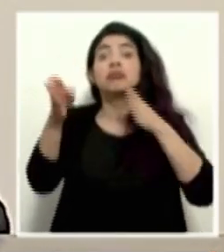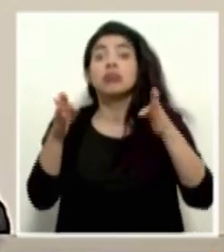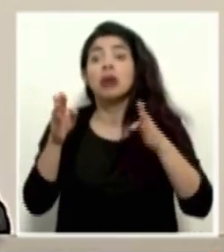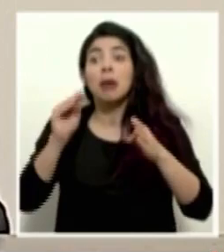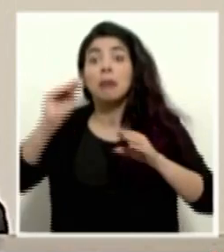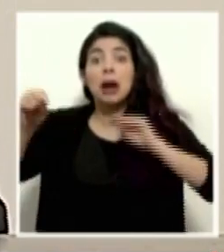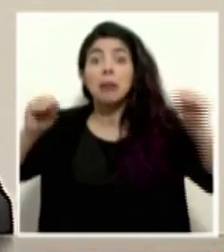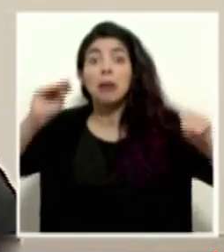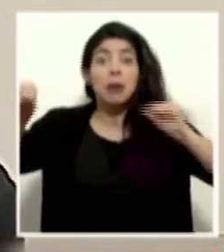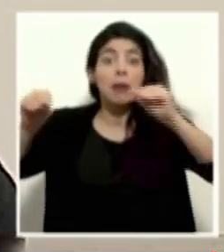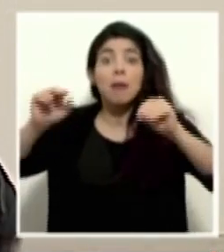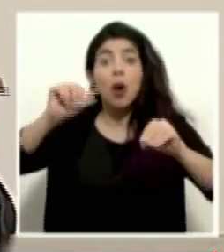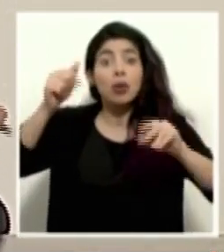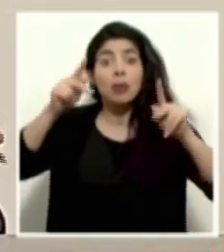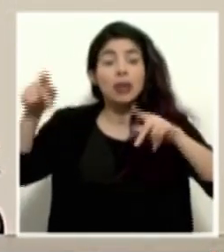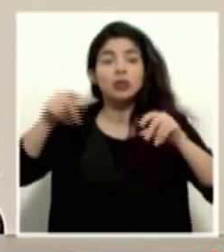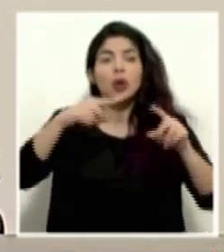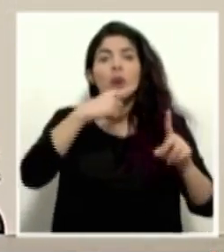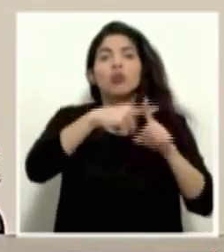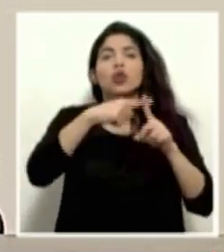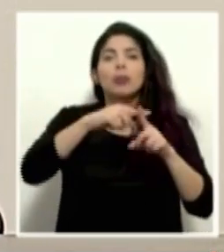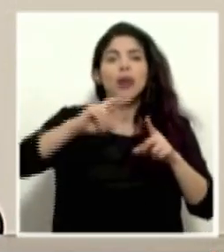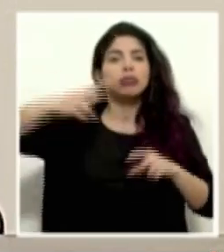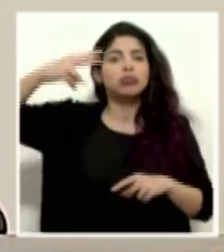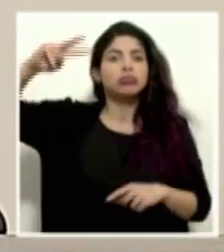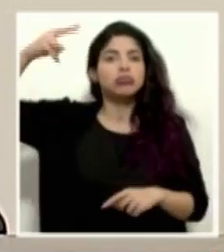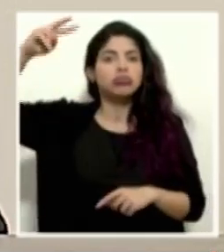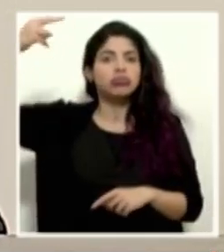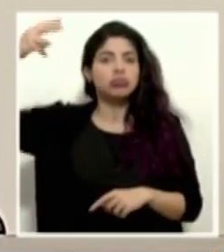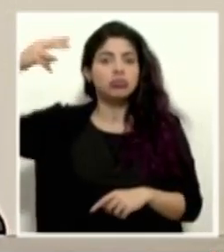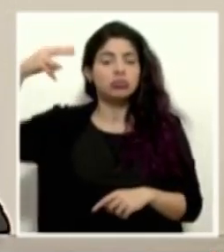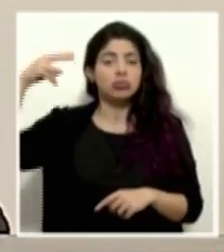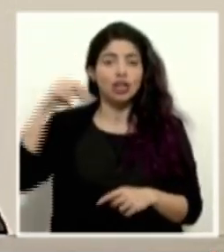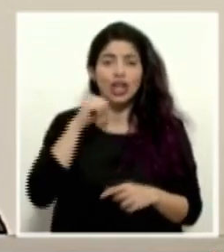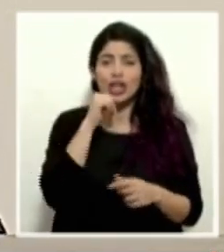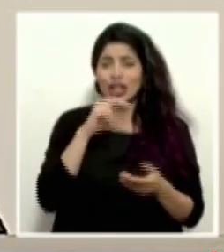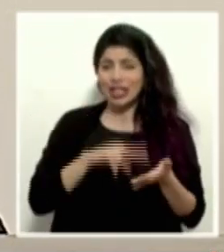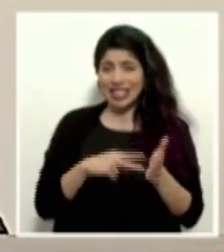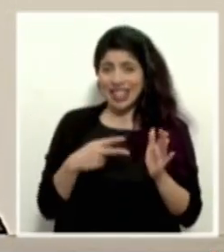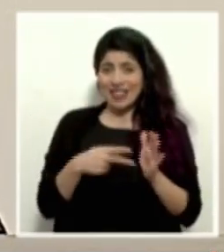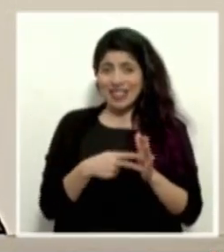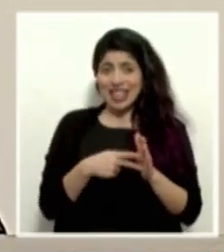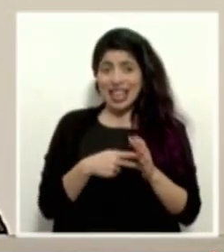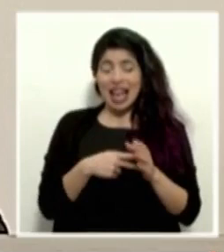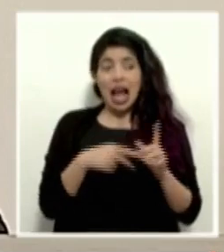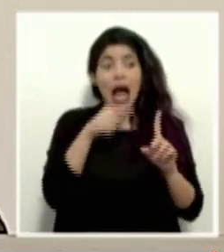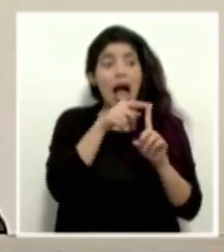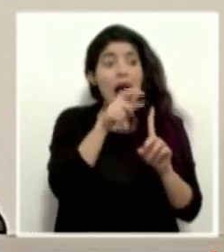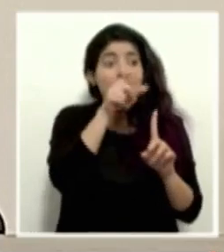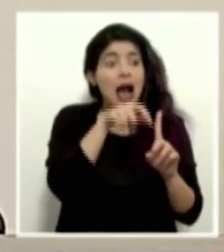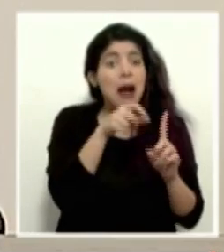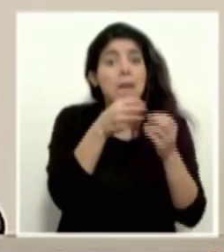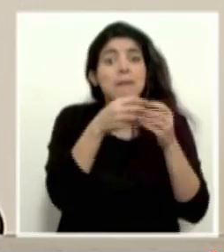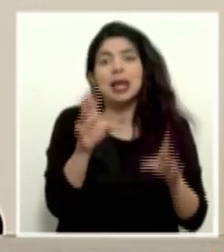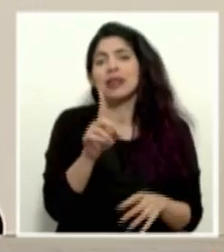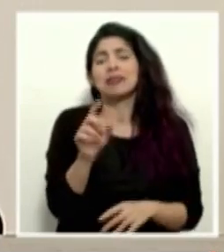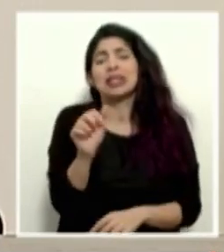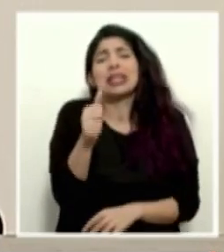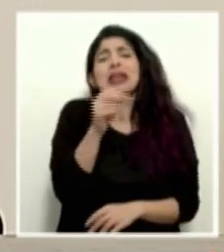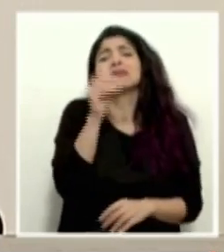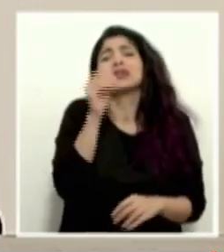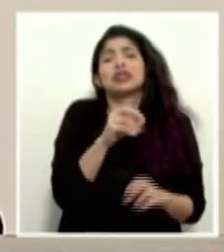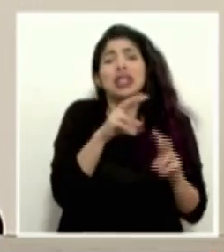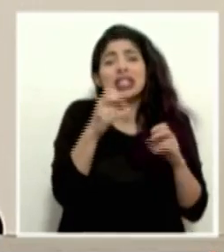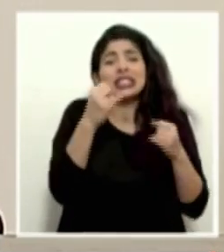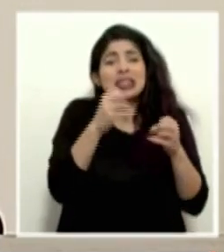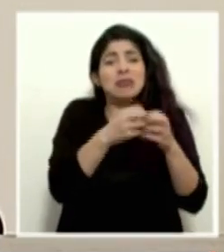infectan a más personas, eso se va a multiplicar exponencialmente y no es que ni siquiera vamos a perderle completamente la trazabilidad, vamos a tener un 10%